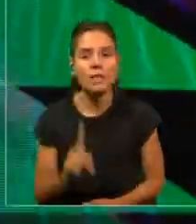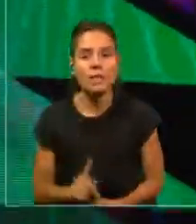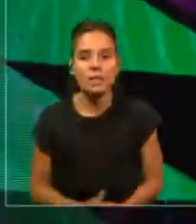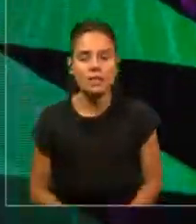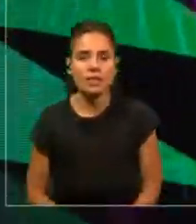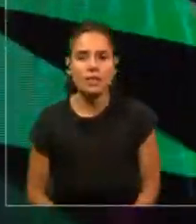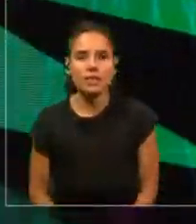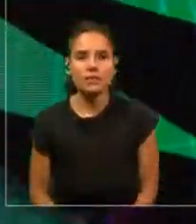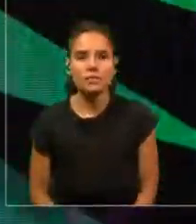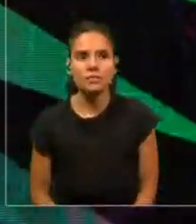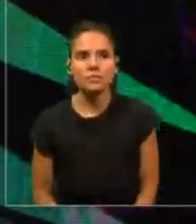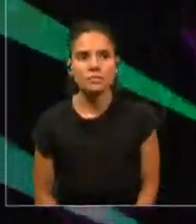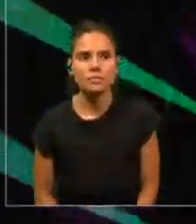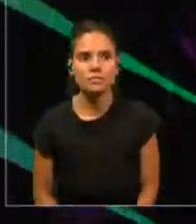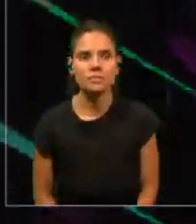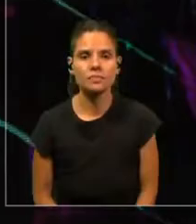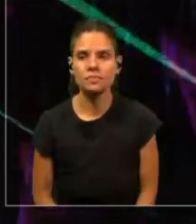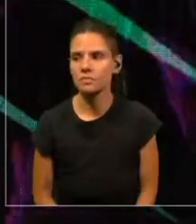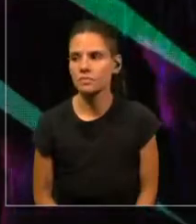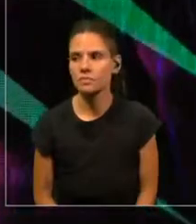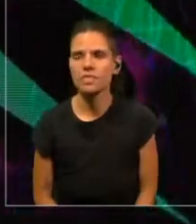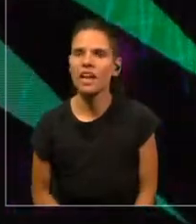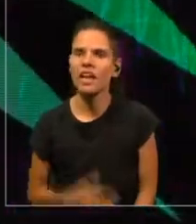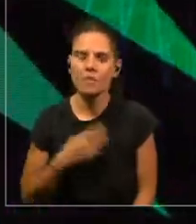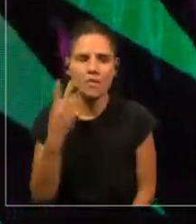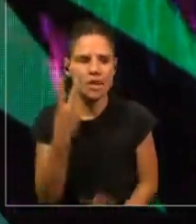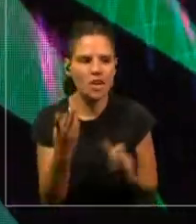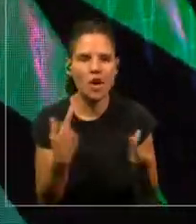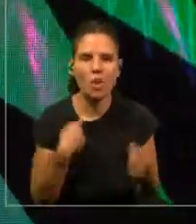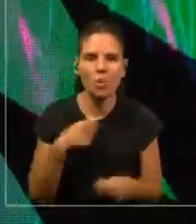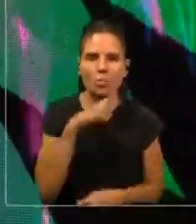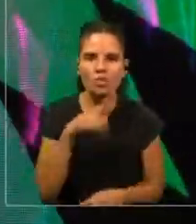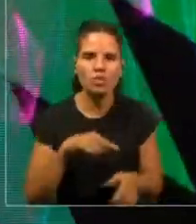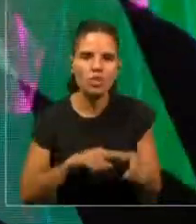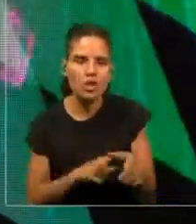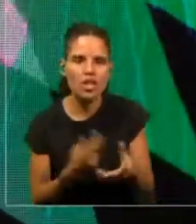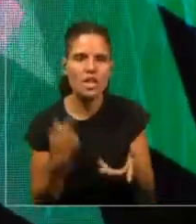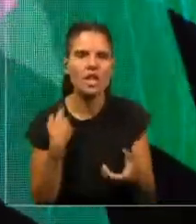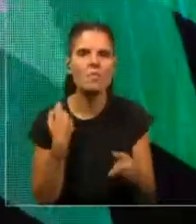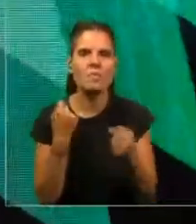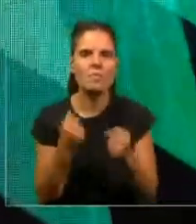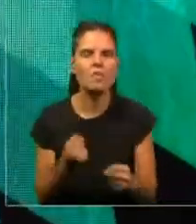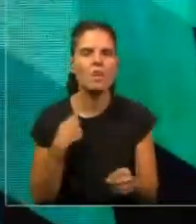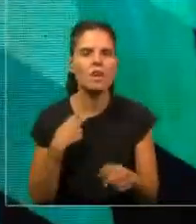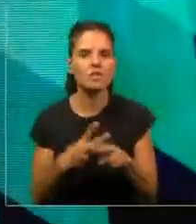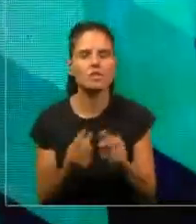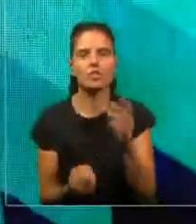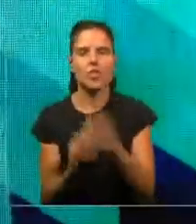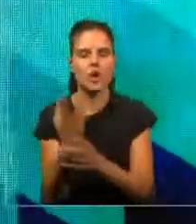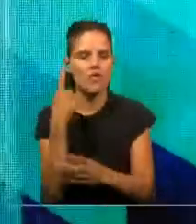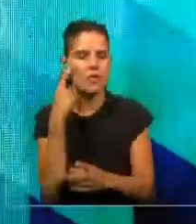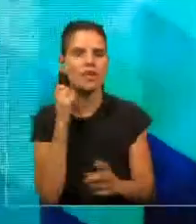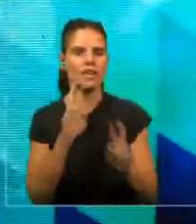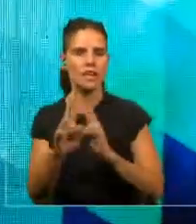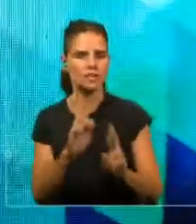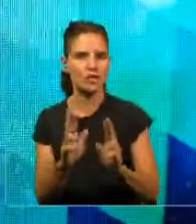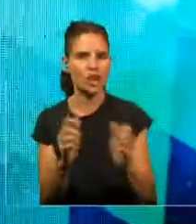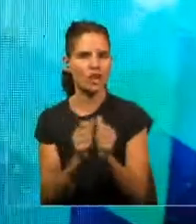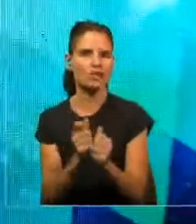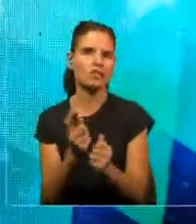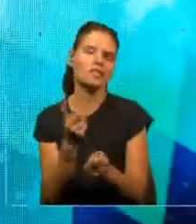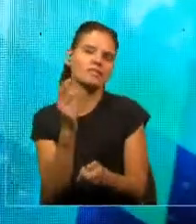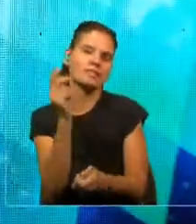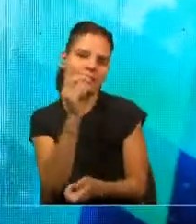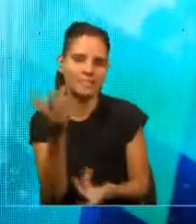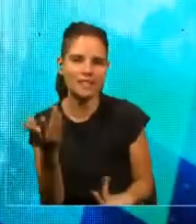Pero queríamos ver cómo podíamos usar la tecnología para crear otras formas de interacción íntima. ¿Qué pasa si